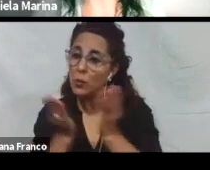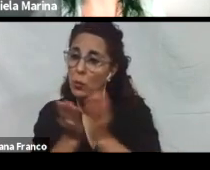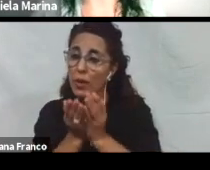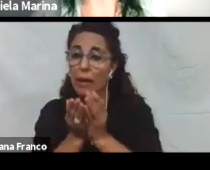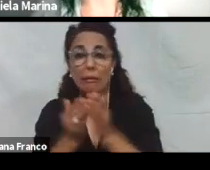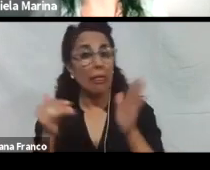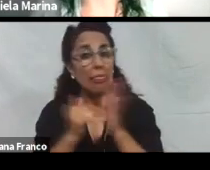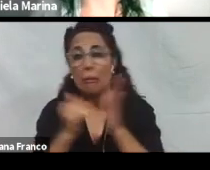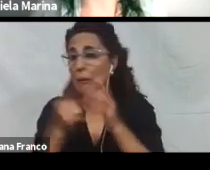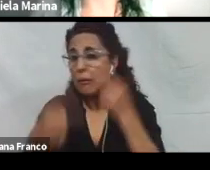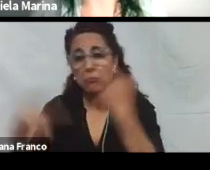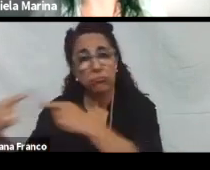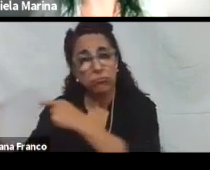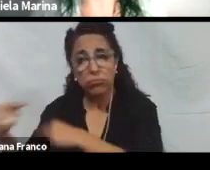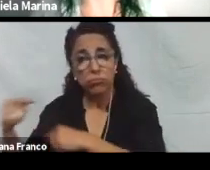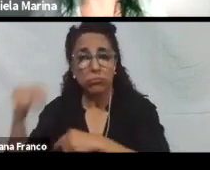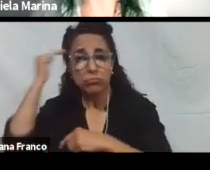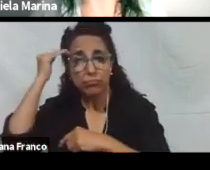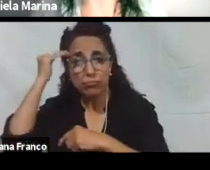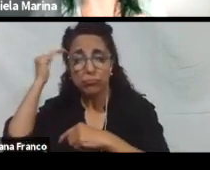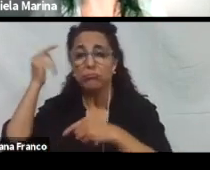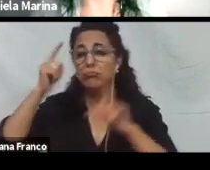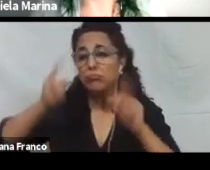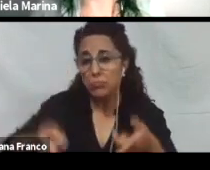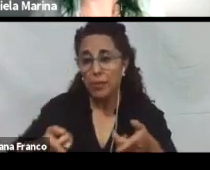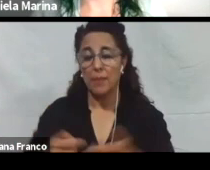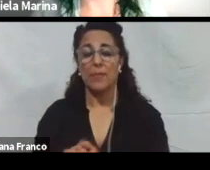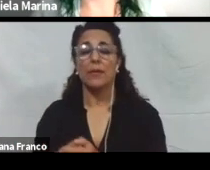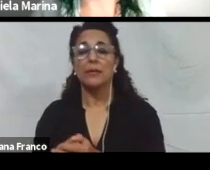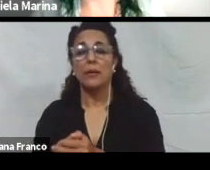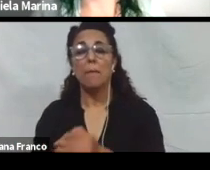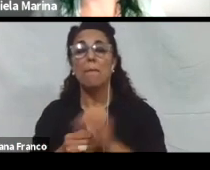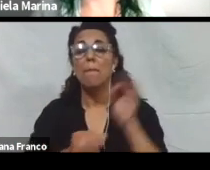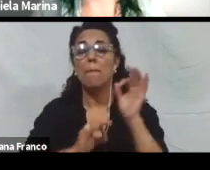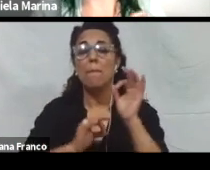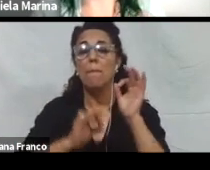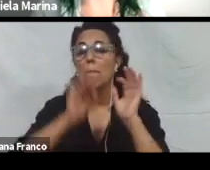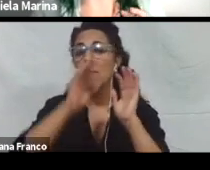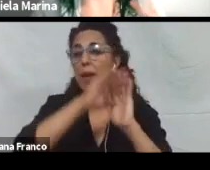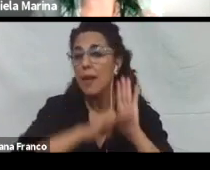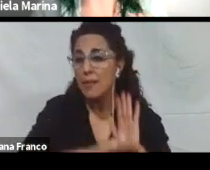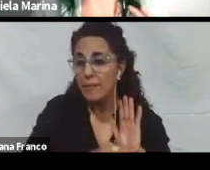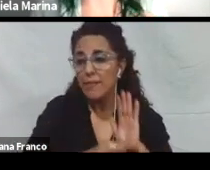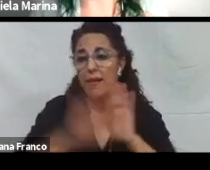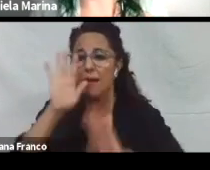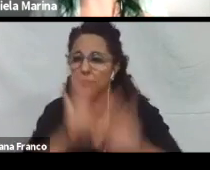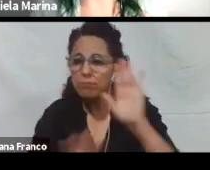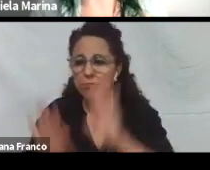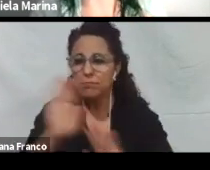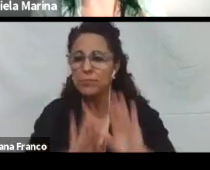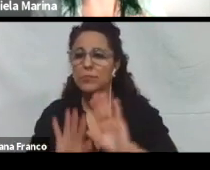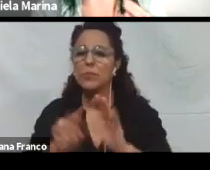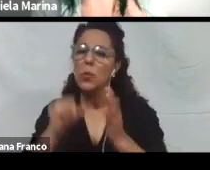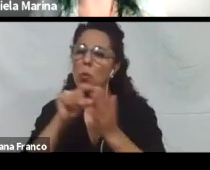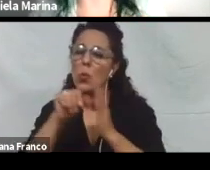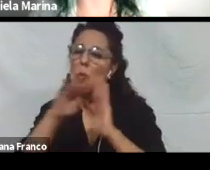Por diseño instruccional me refiero a todo el proceso de planificar las diferentes unidades de aprendizaje, que